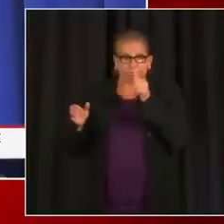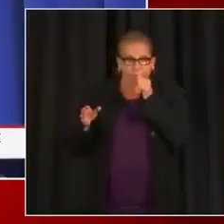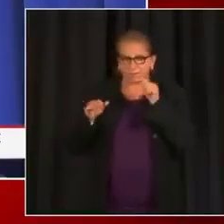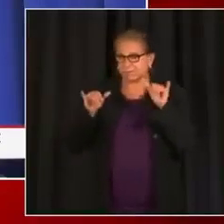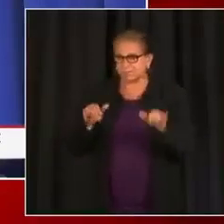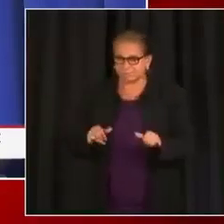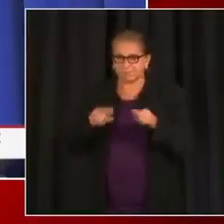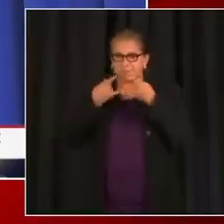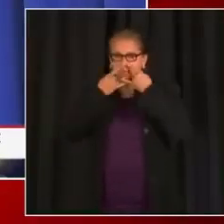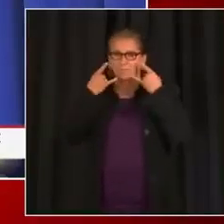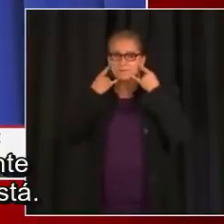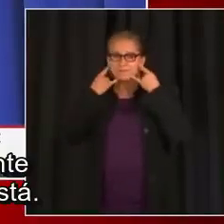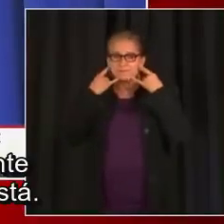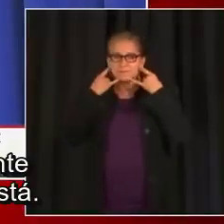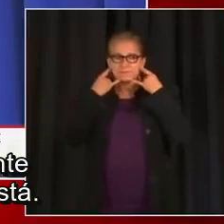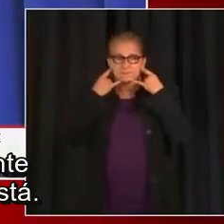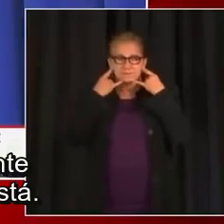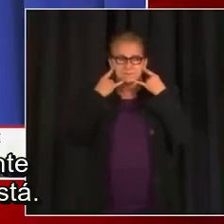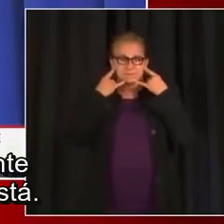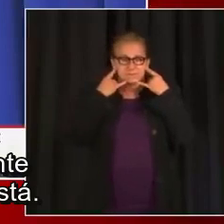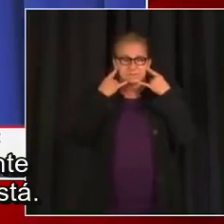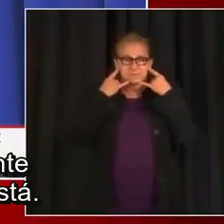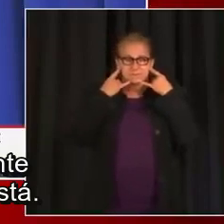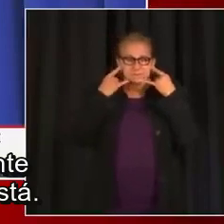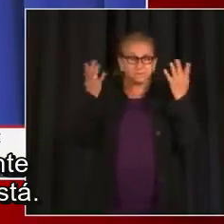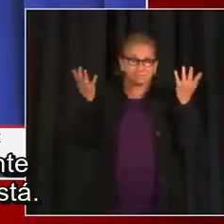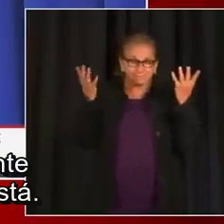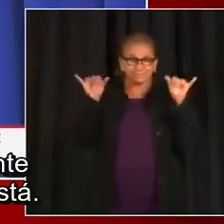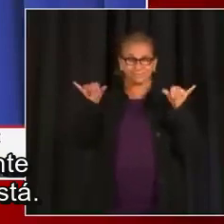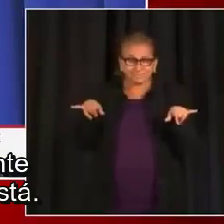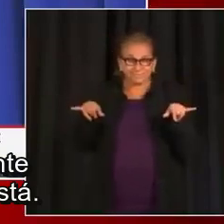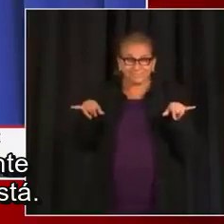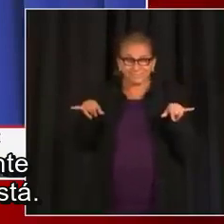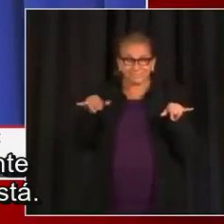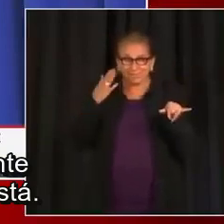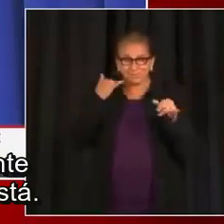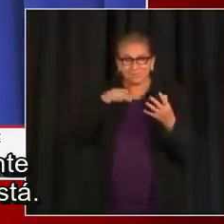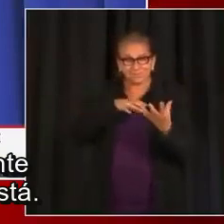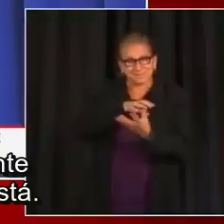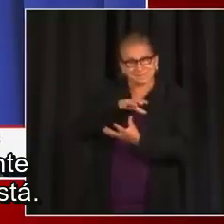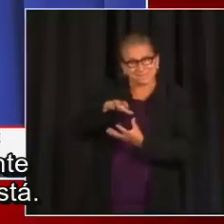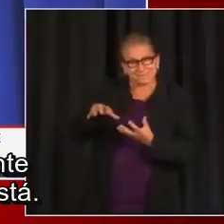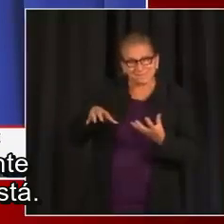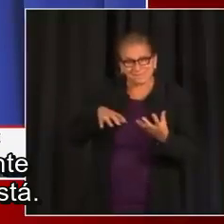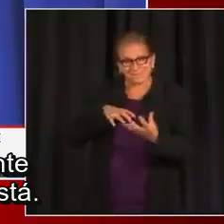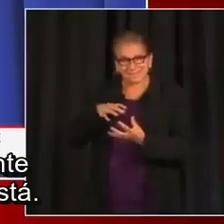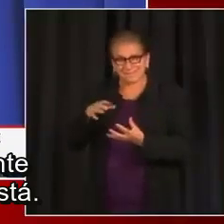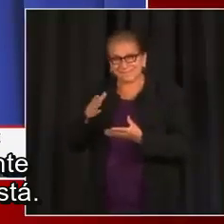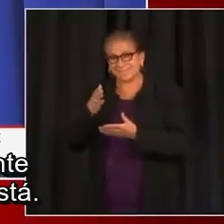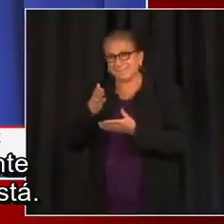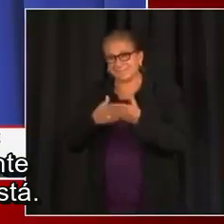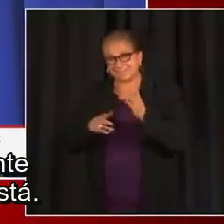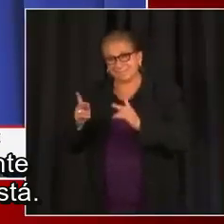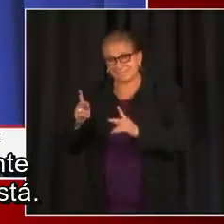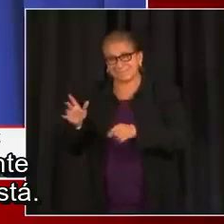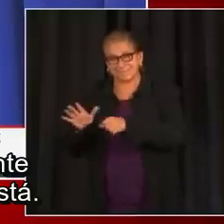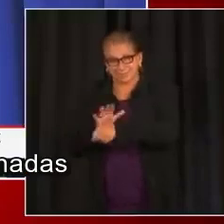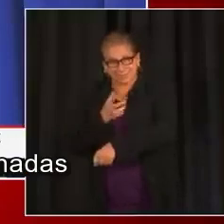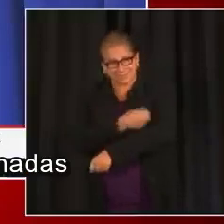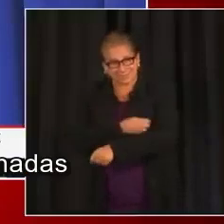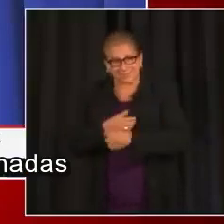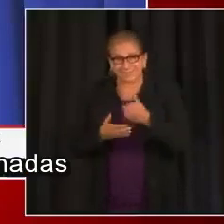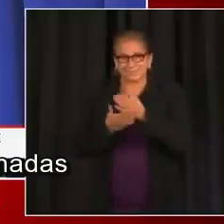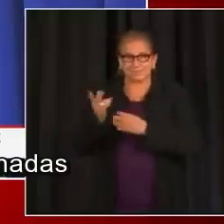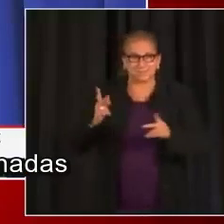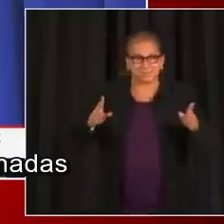en lugar público o en lugar privado. También queremos que la gente esté consciente de con quién están.